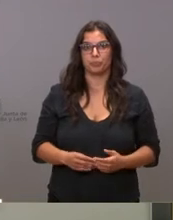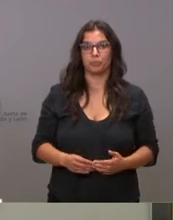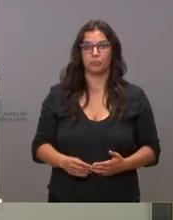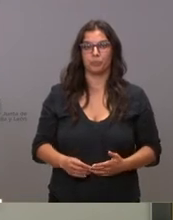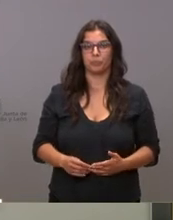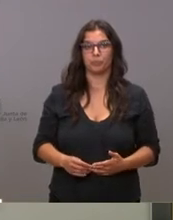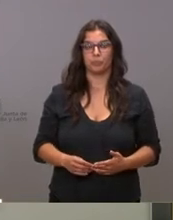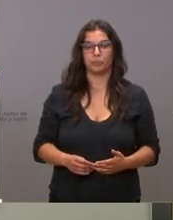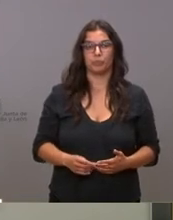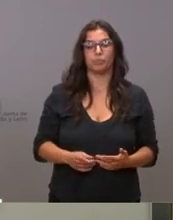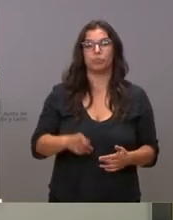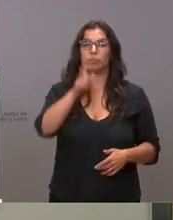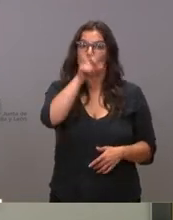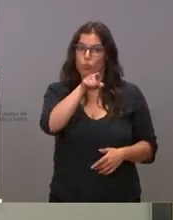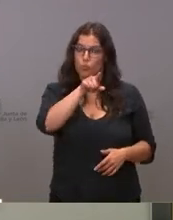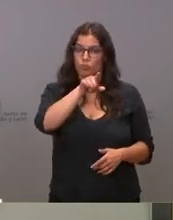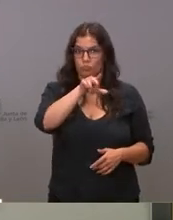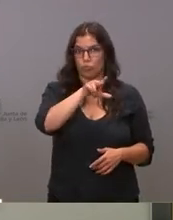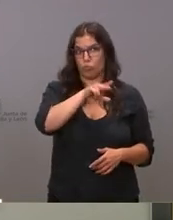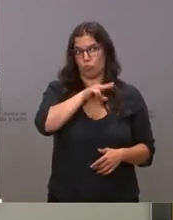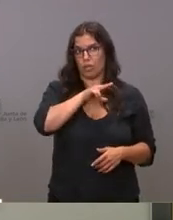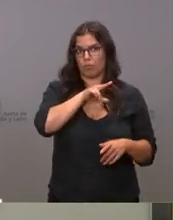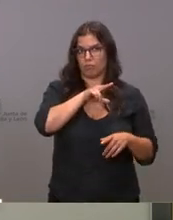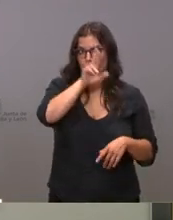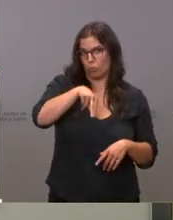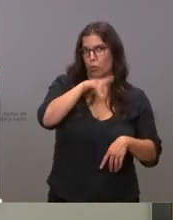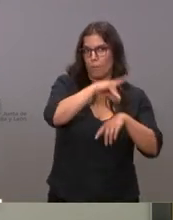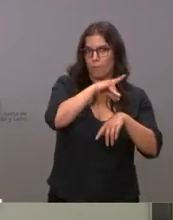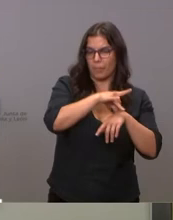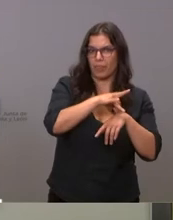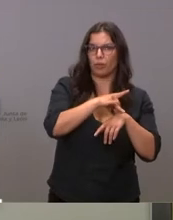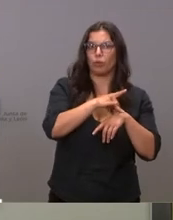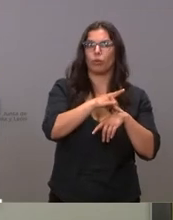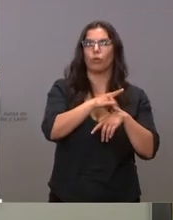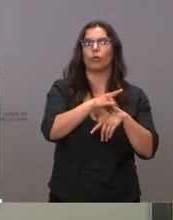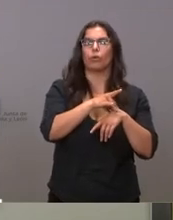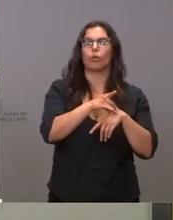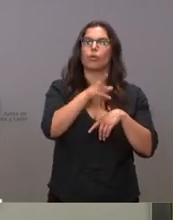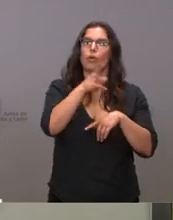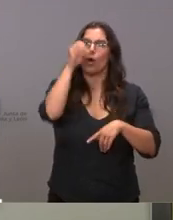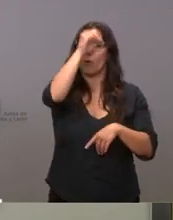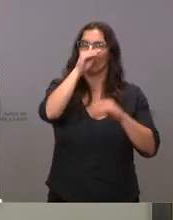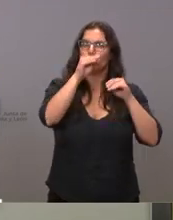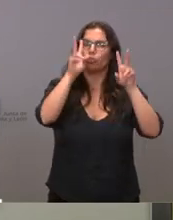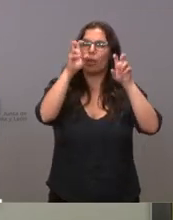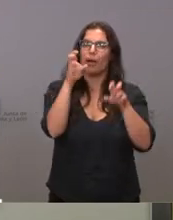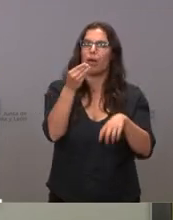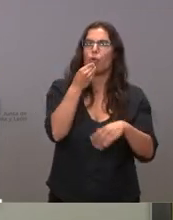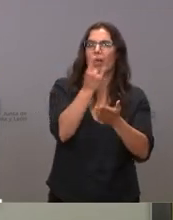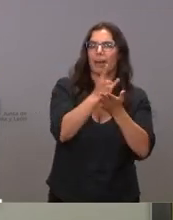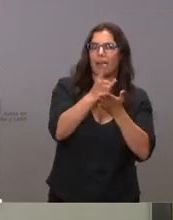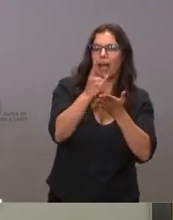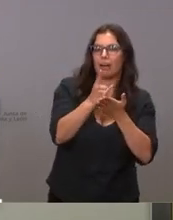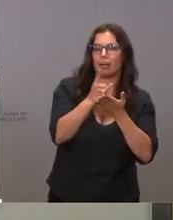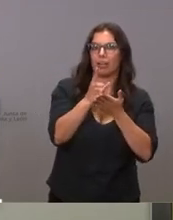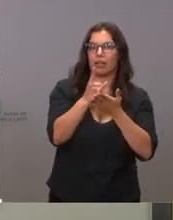¿sabe si como médico usted cómo ve esto de que se reduzca el consumo de carne? ¿si lo ve bien? ¿lo ve mal? lo digo dentro